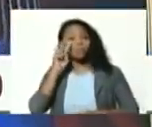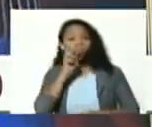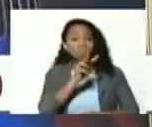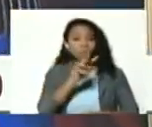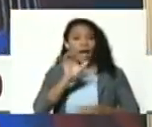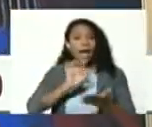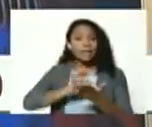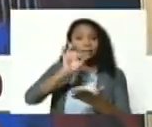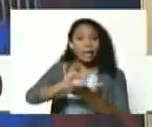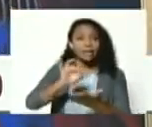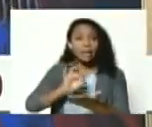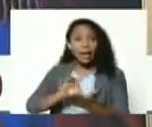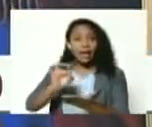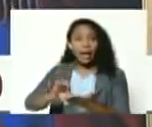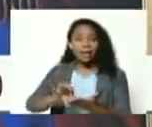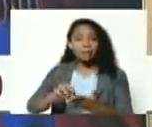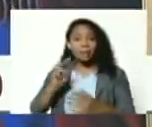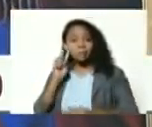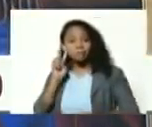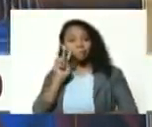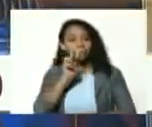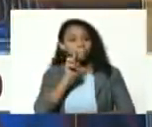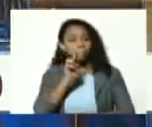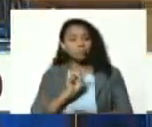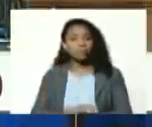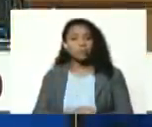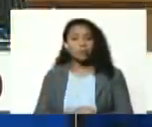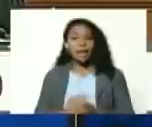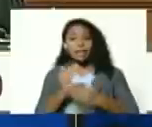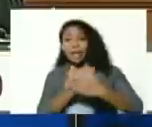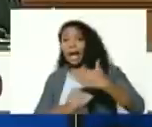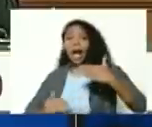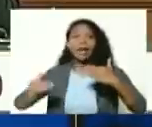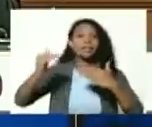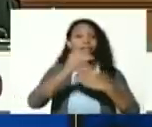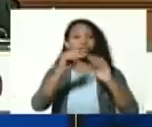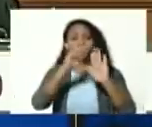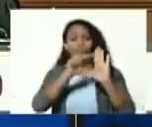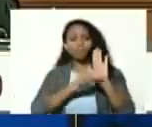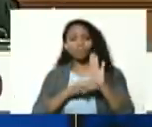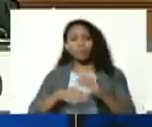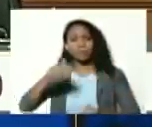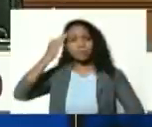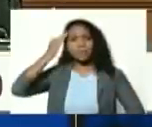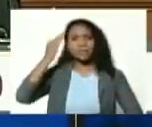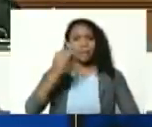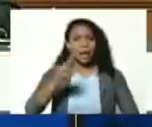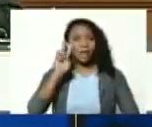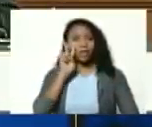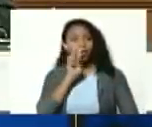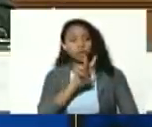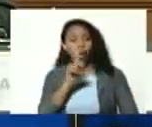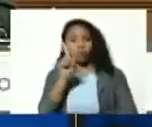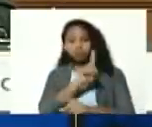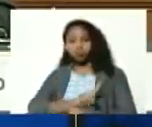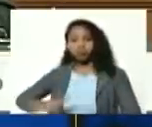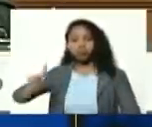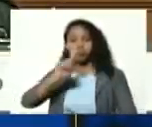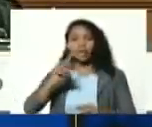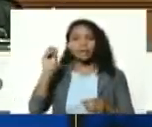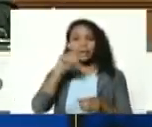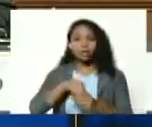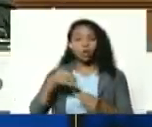estratégica la visión de alto nivel militar y la visión geopolítica de nuestro